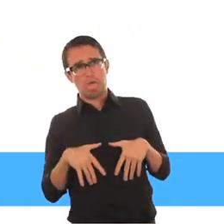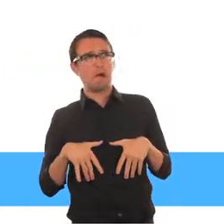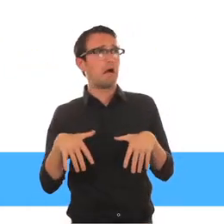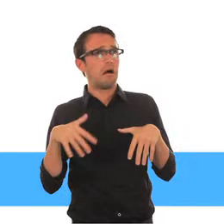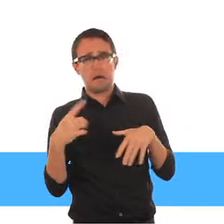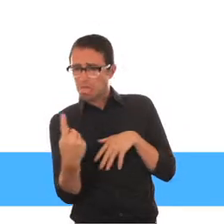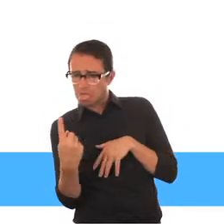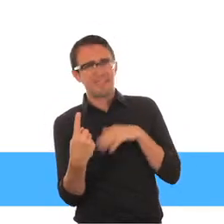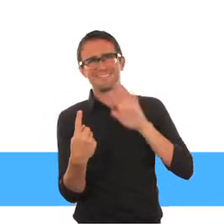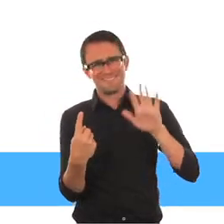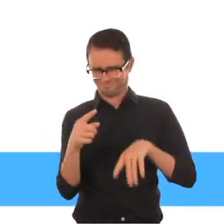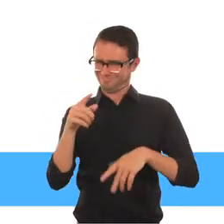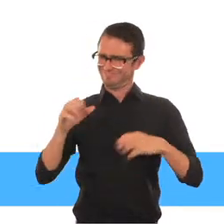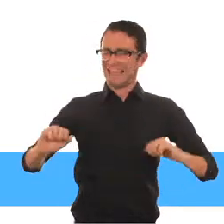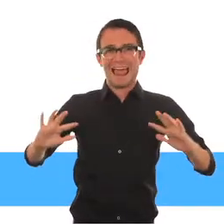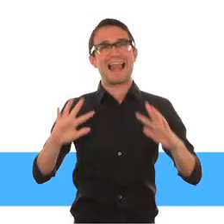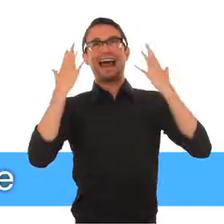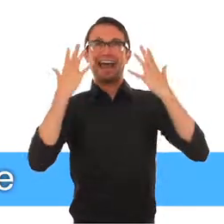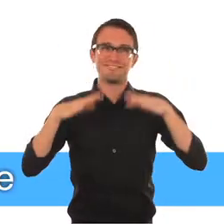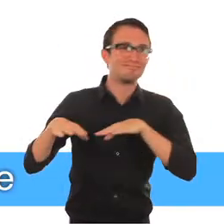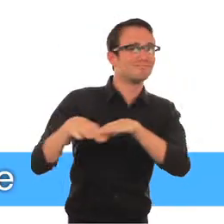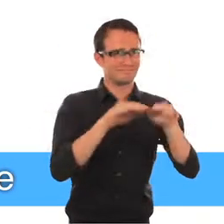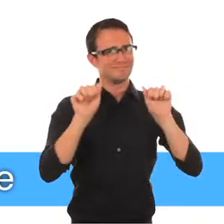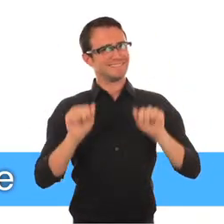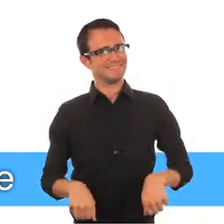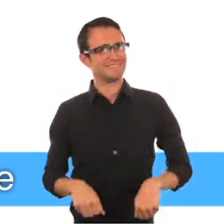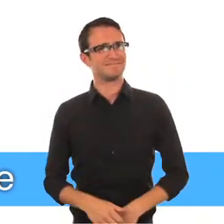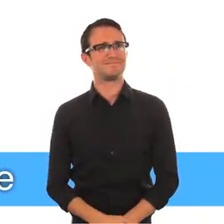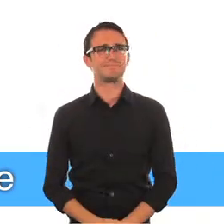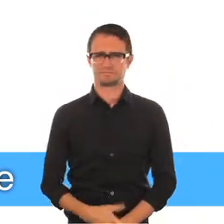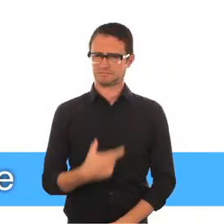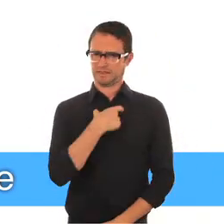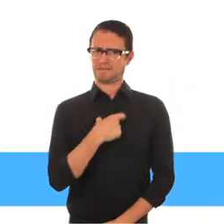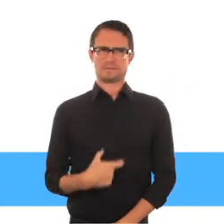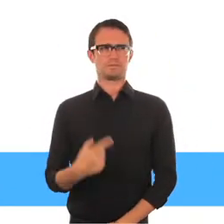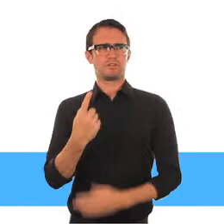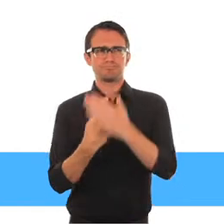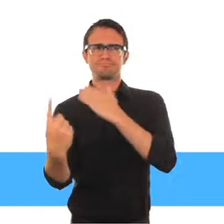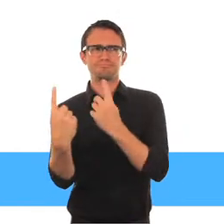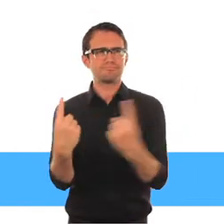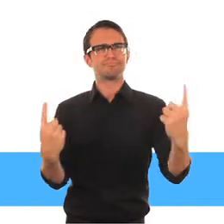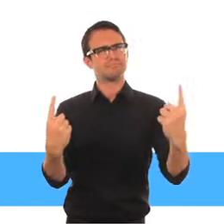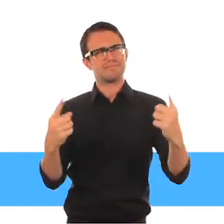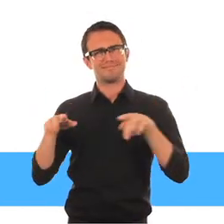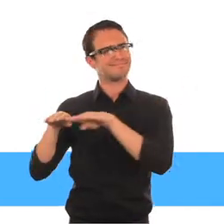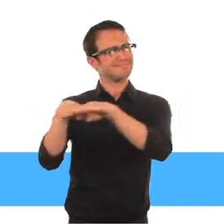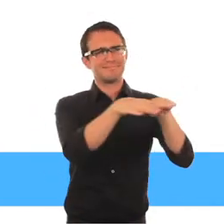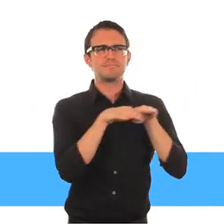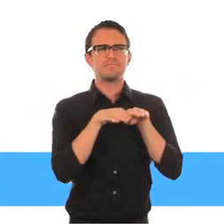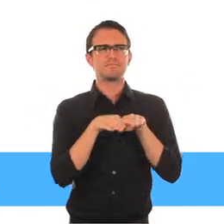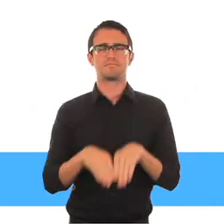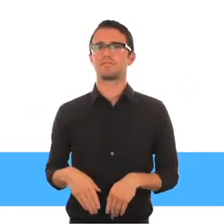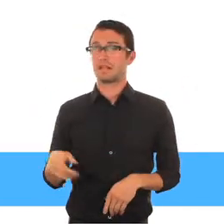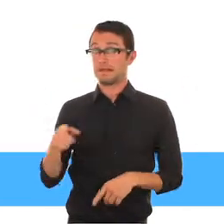atribuye a todas sus conductas a sus discapacidades. Como en cualquier relación interpersonal, trate a la persona de la forma en que a usted le gustaría